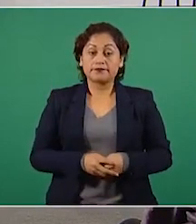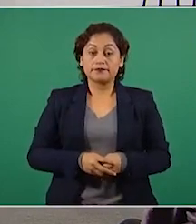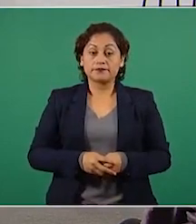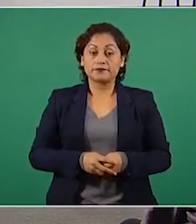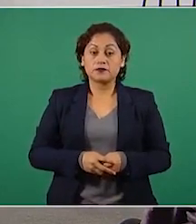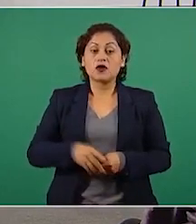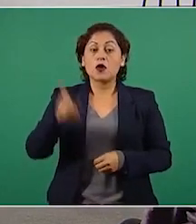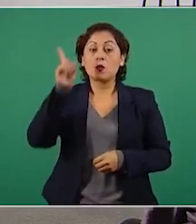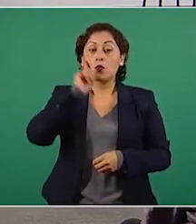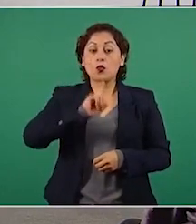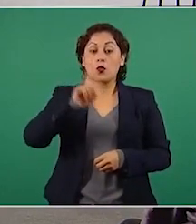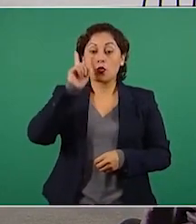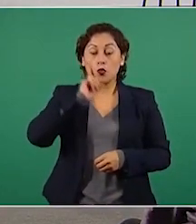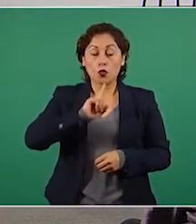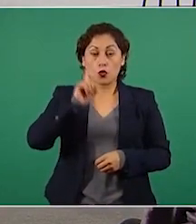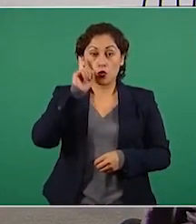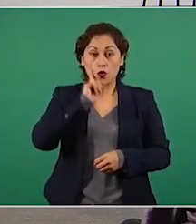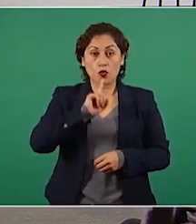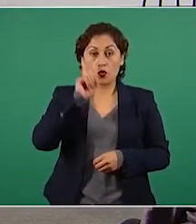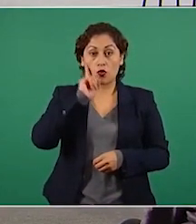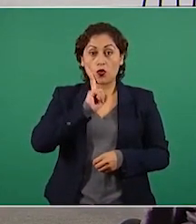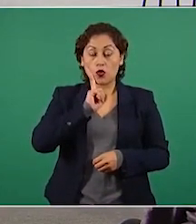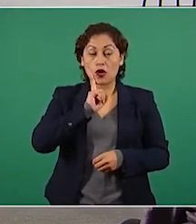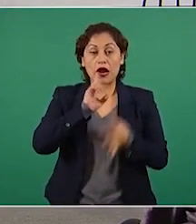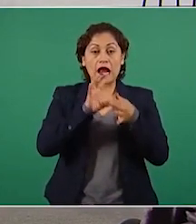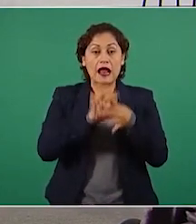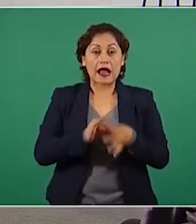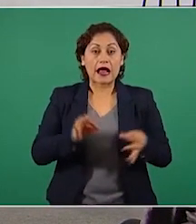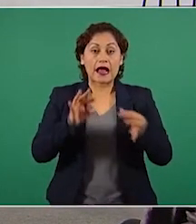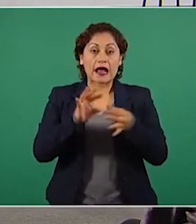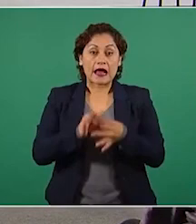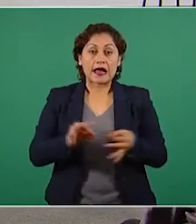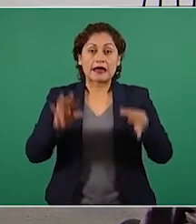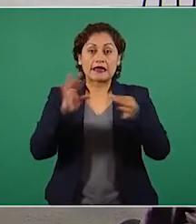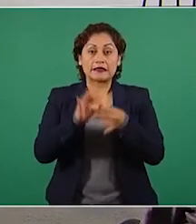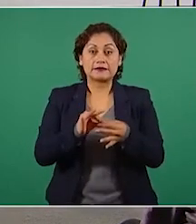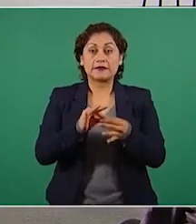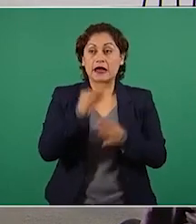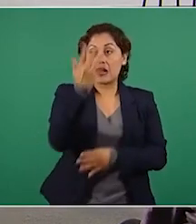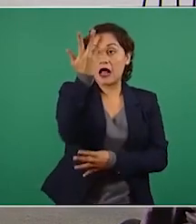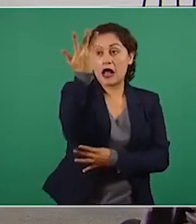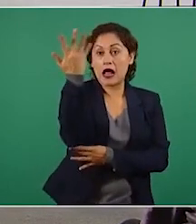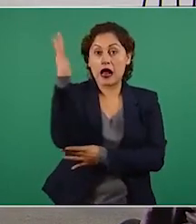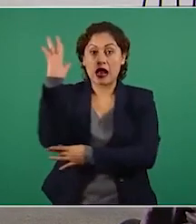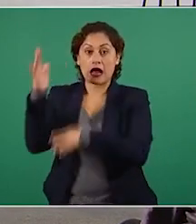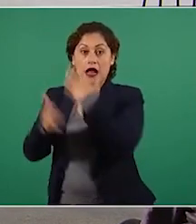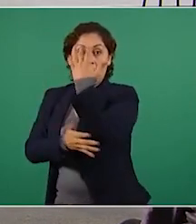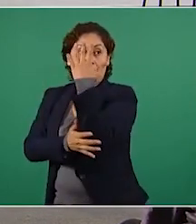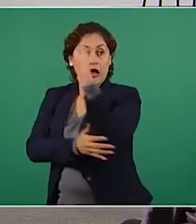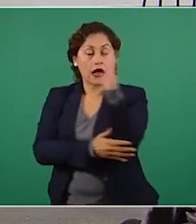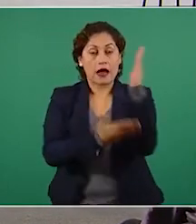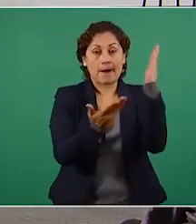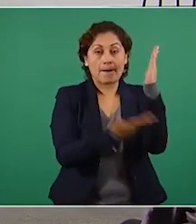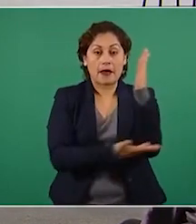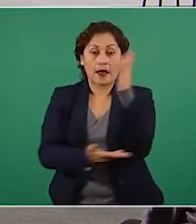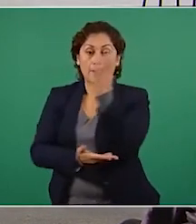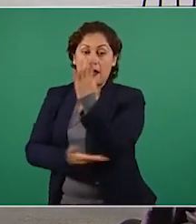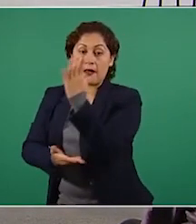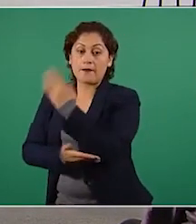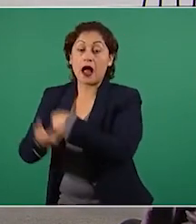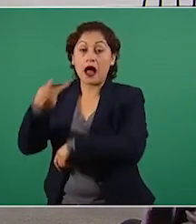mujer narrando que está deforestando la selva, pero lo que claramente se observa en el video es un potrero,